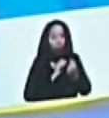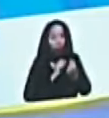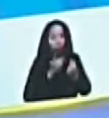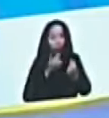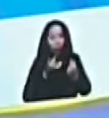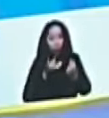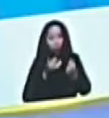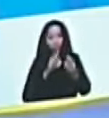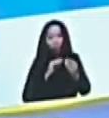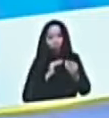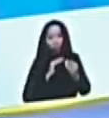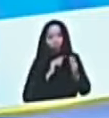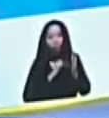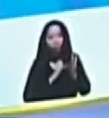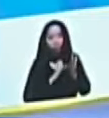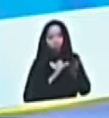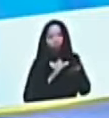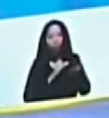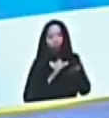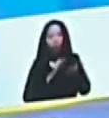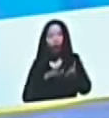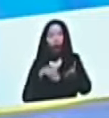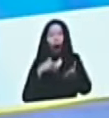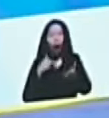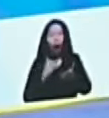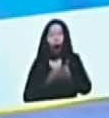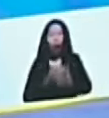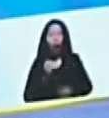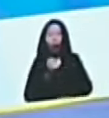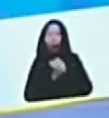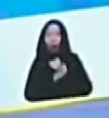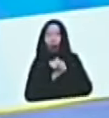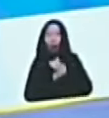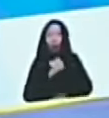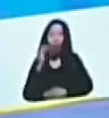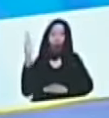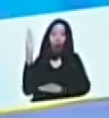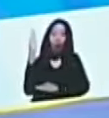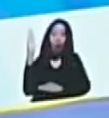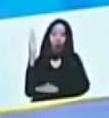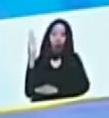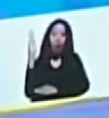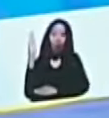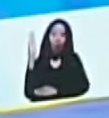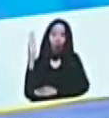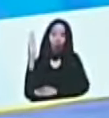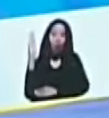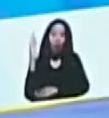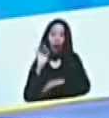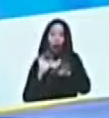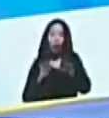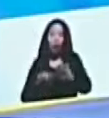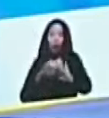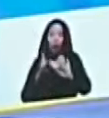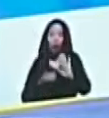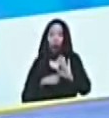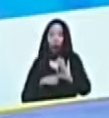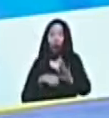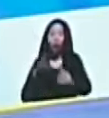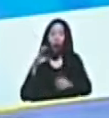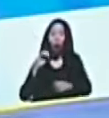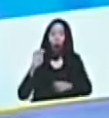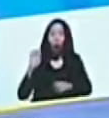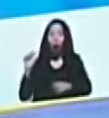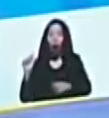ayuda de la Iglesia Católica, y la Secretaría General de la OEA, se logró instalar el 8 de